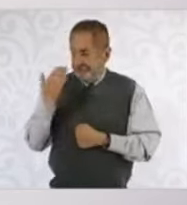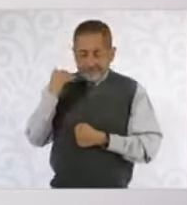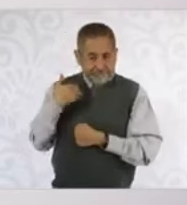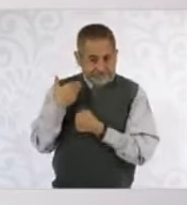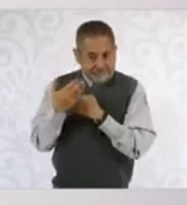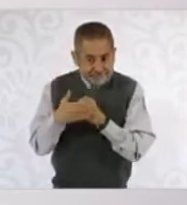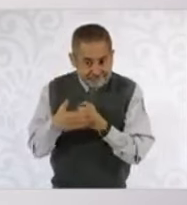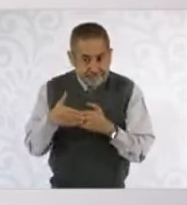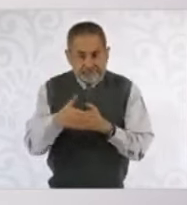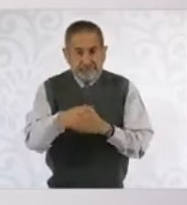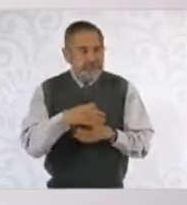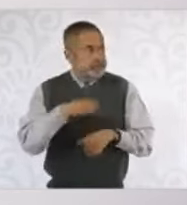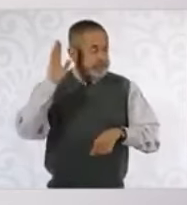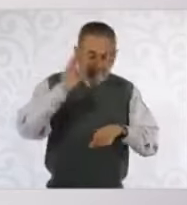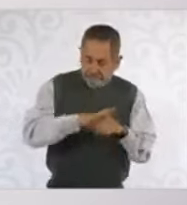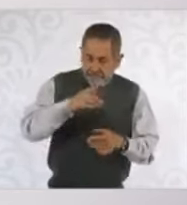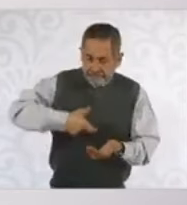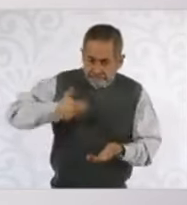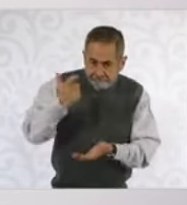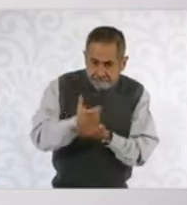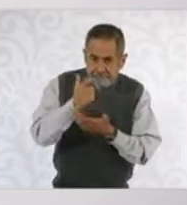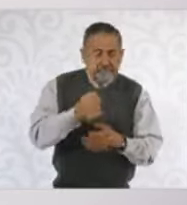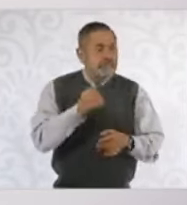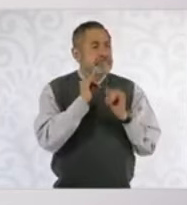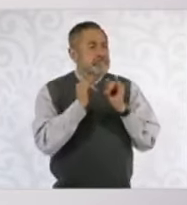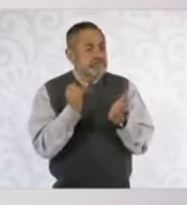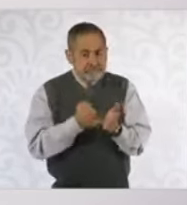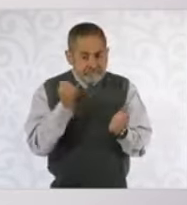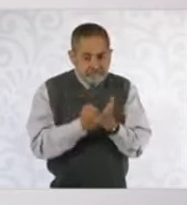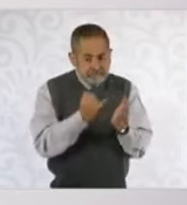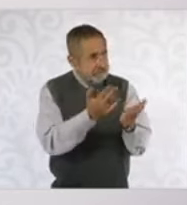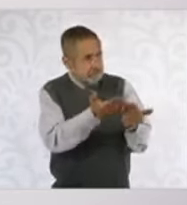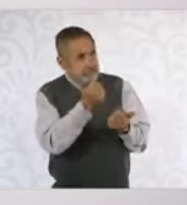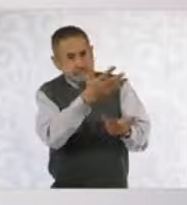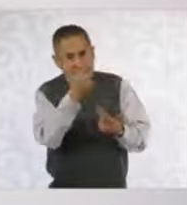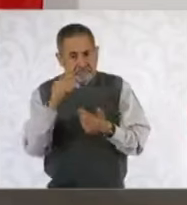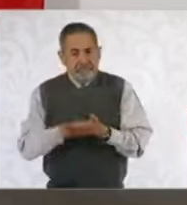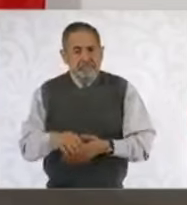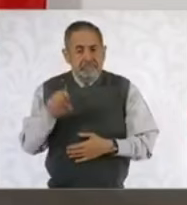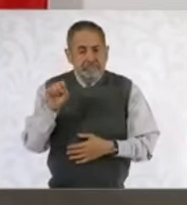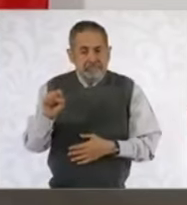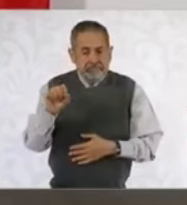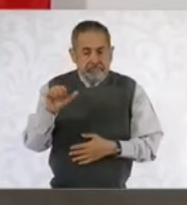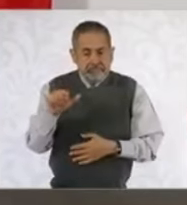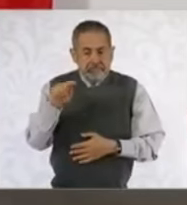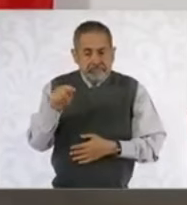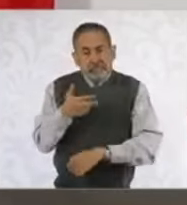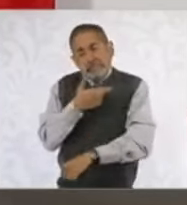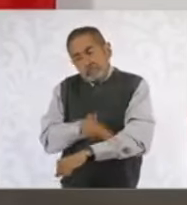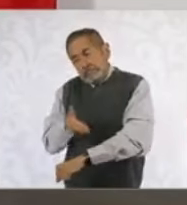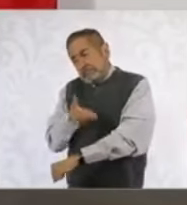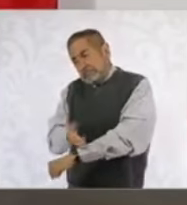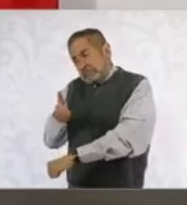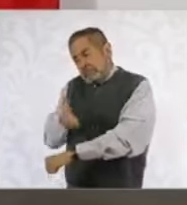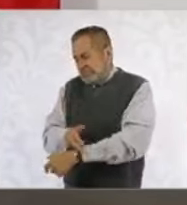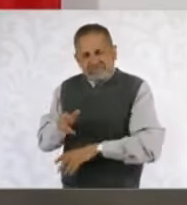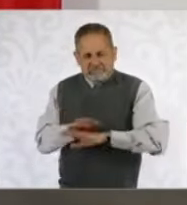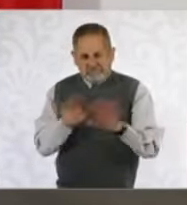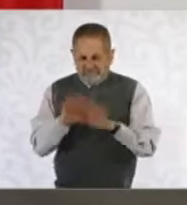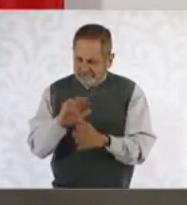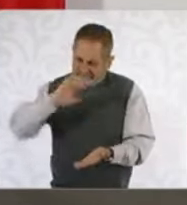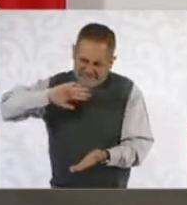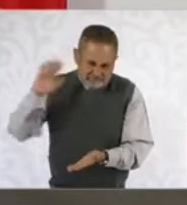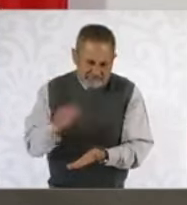recaudación de aduanas, a disminuir los trámites en el SAT para aumentar la recaudación, en el